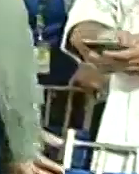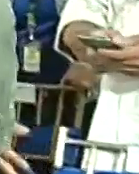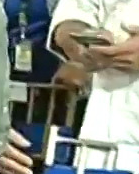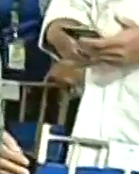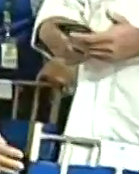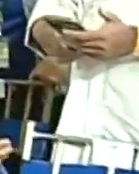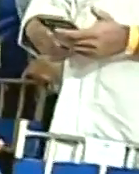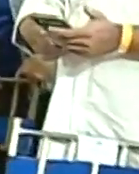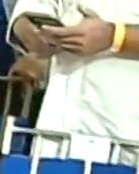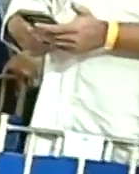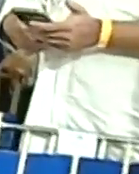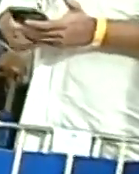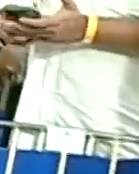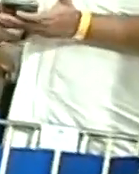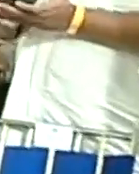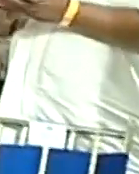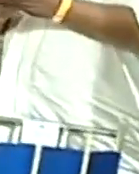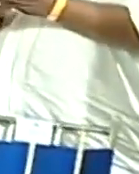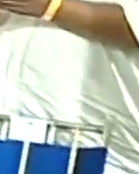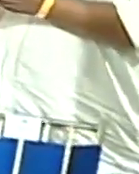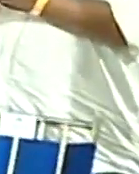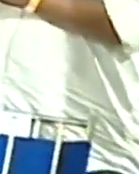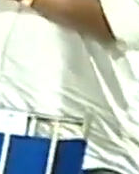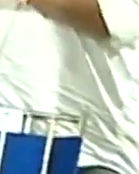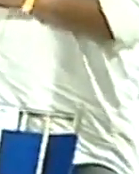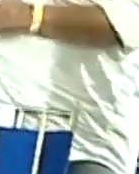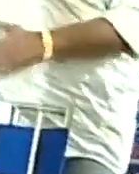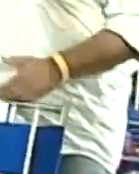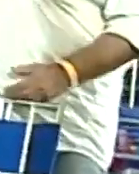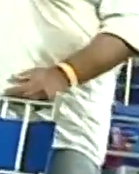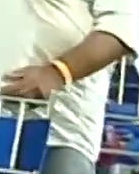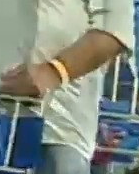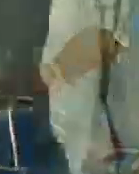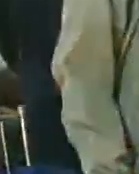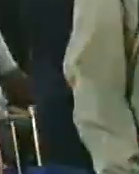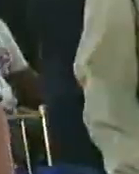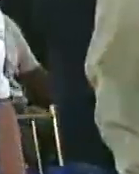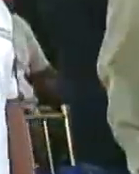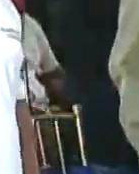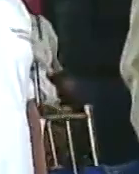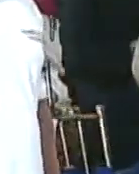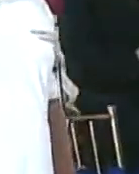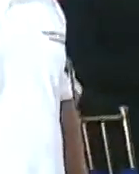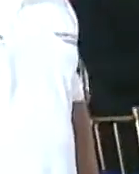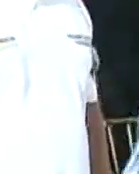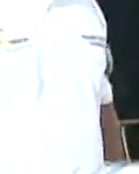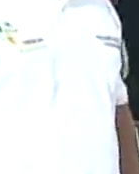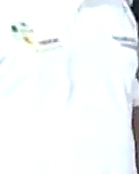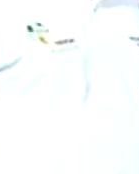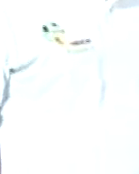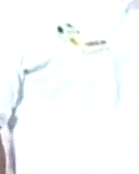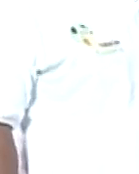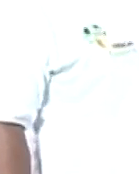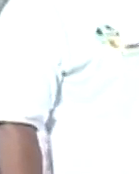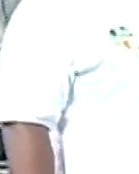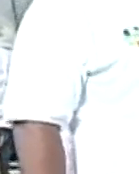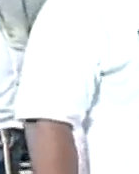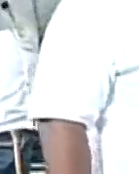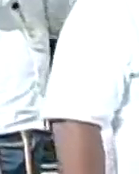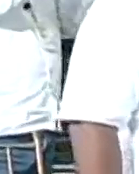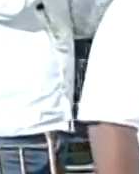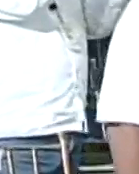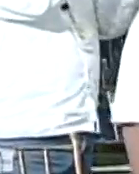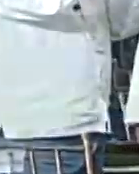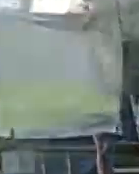actividad. Este congreso se desarrolló bajo nueve áreas de investigación relacionadas con cambio climático,